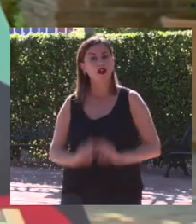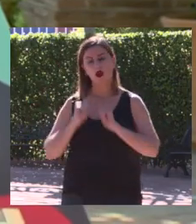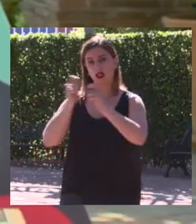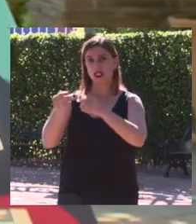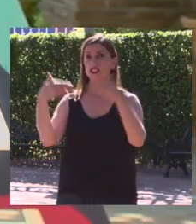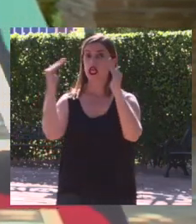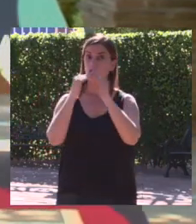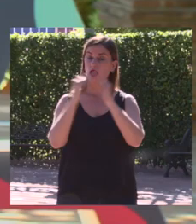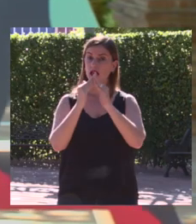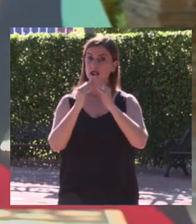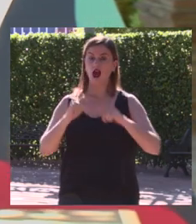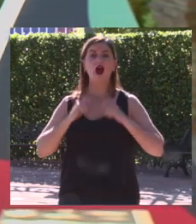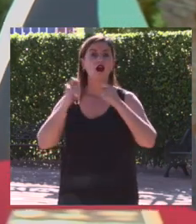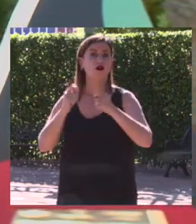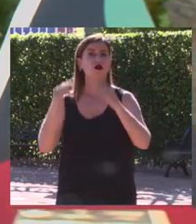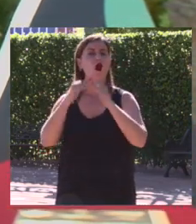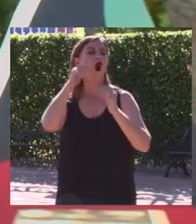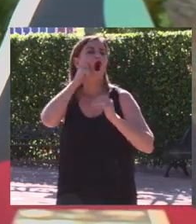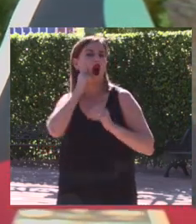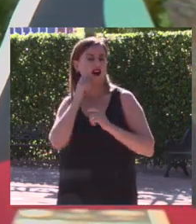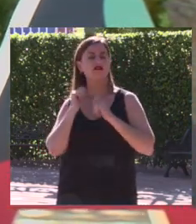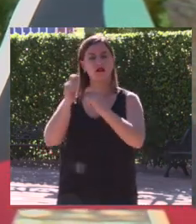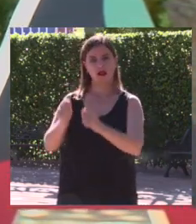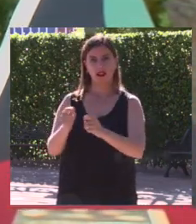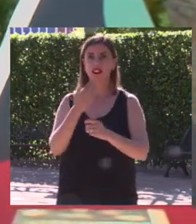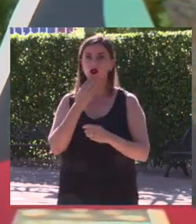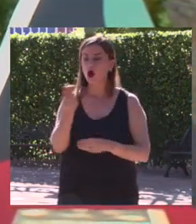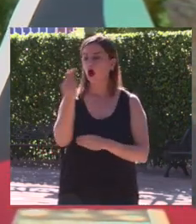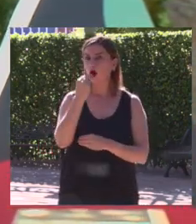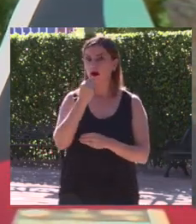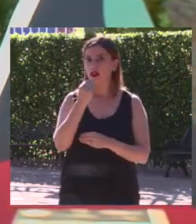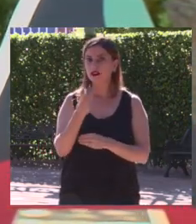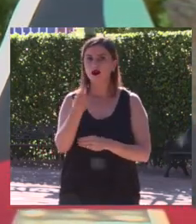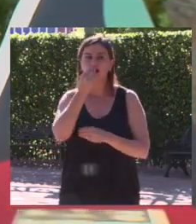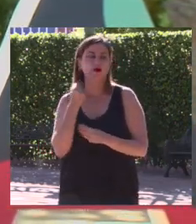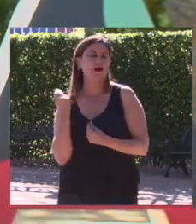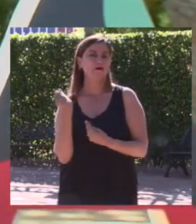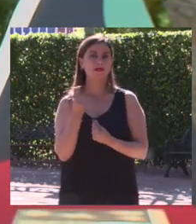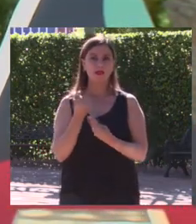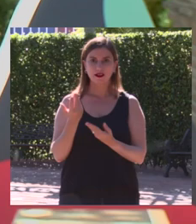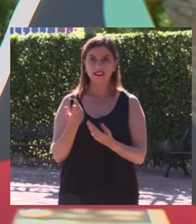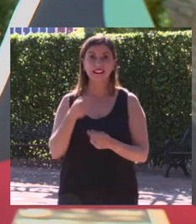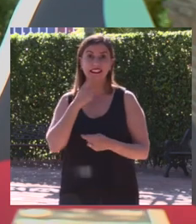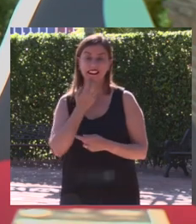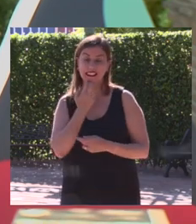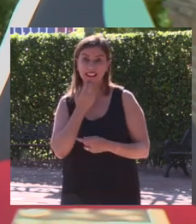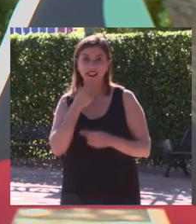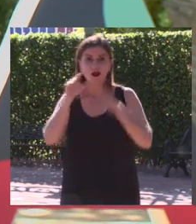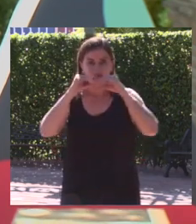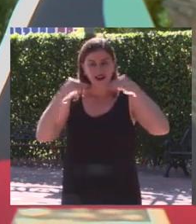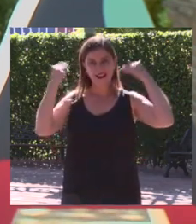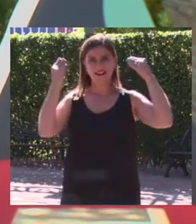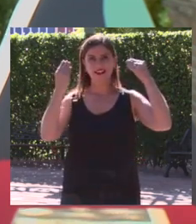lo convertirá en un hogar si le das alimentos te hará una rica comida y si le das tu